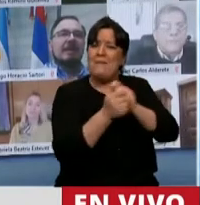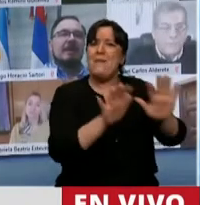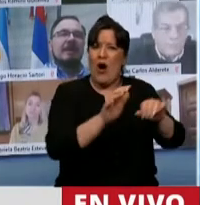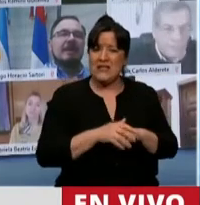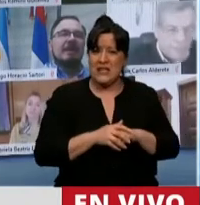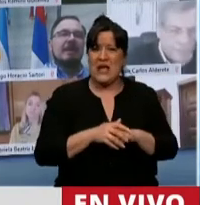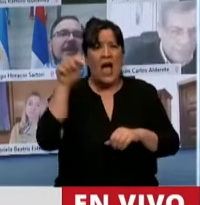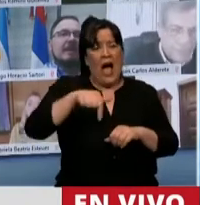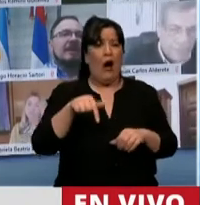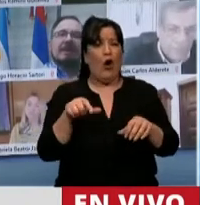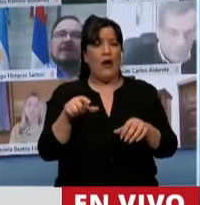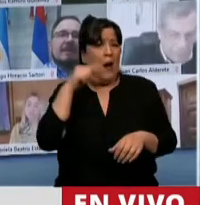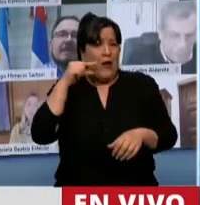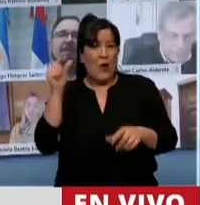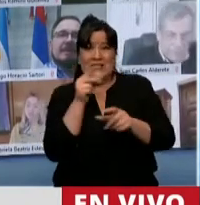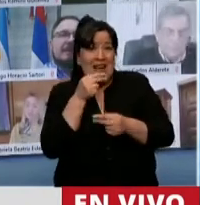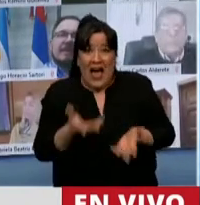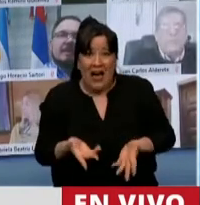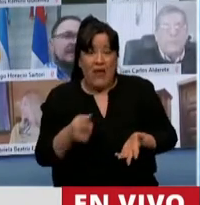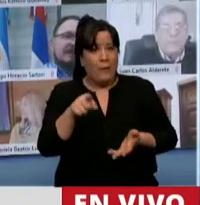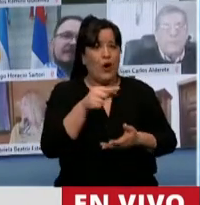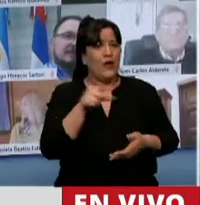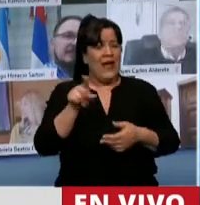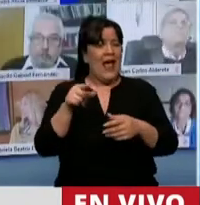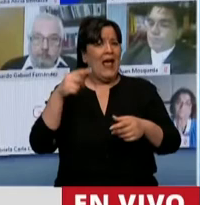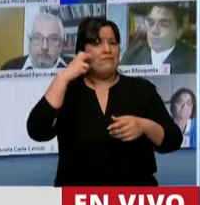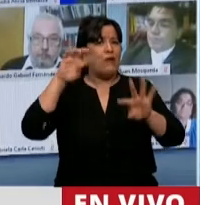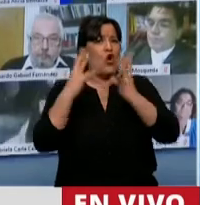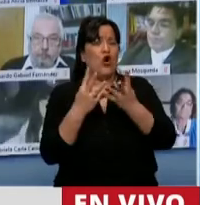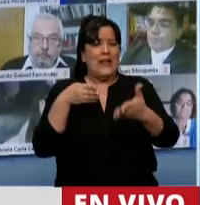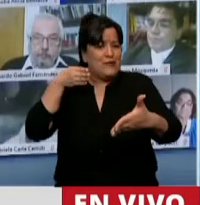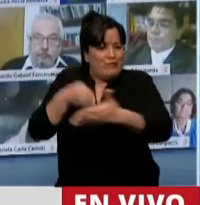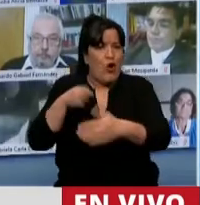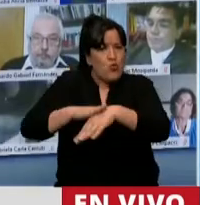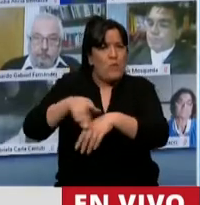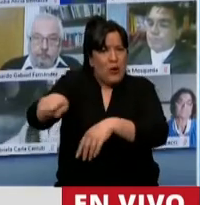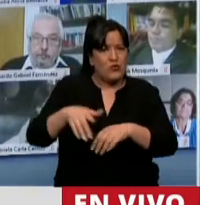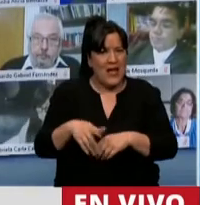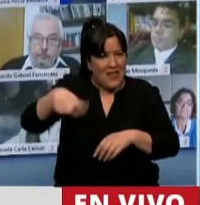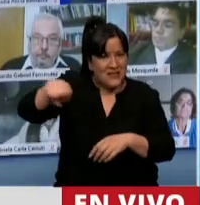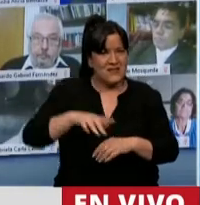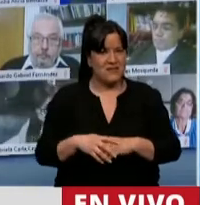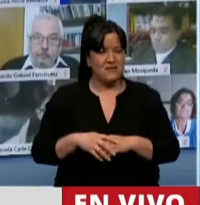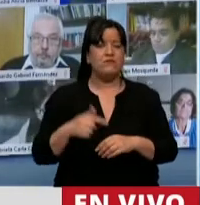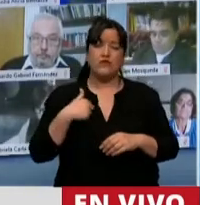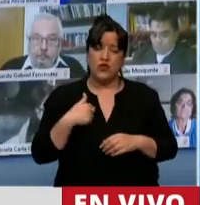Y ahora no se ponen colorados en bloquear el funcionamiento del Congreso. Yo mire, Presidente,